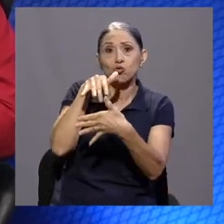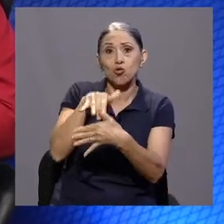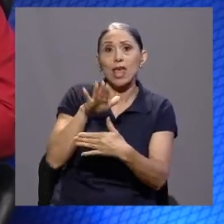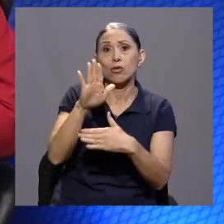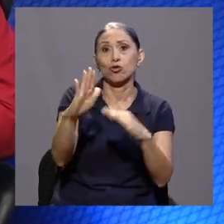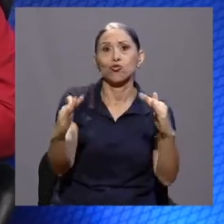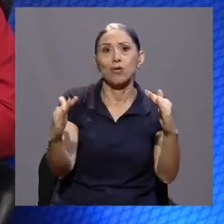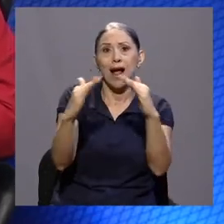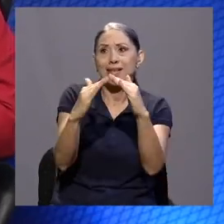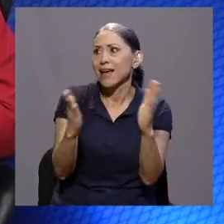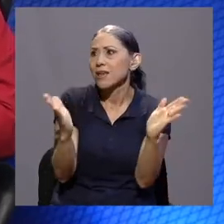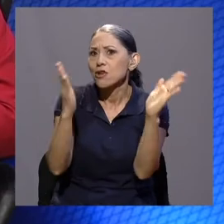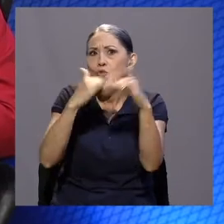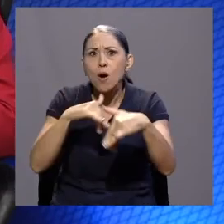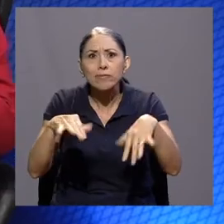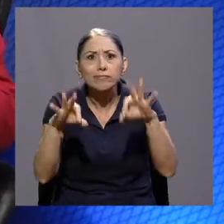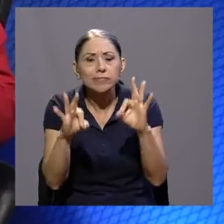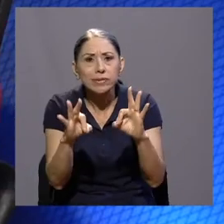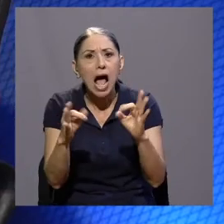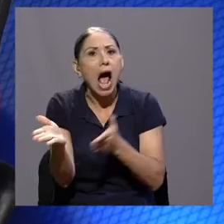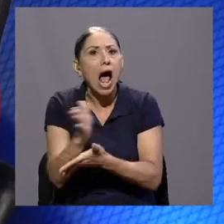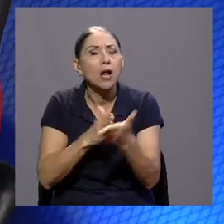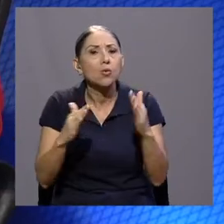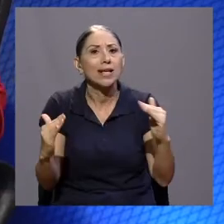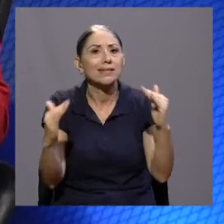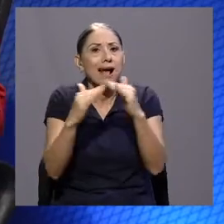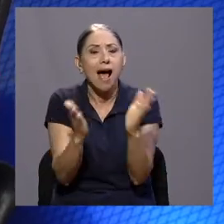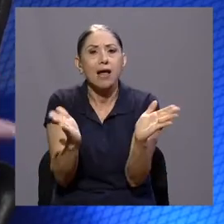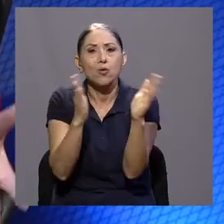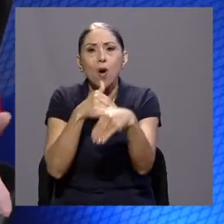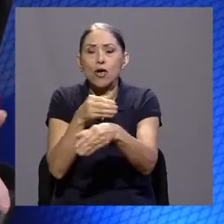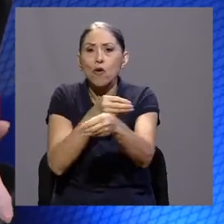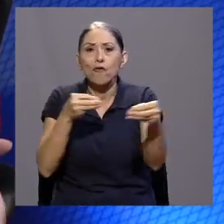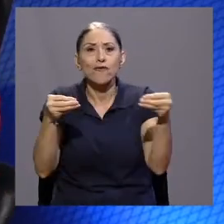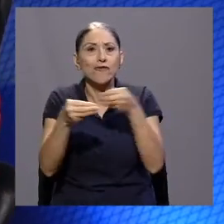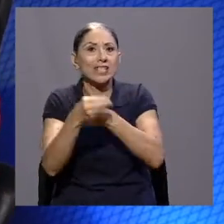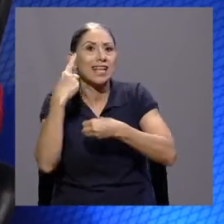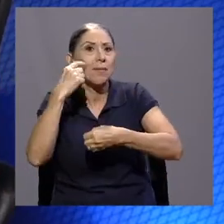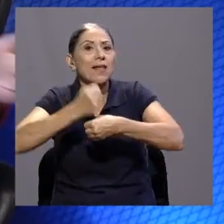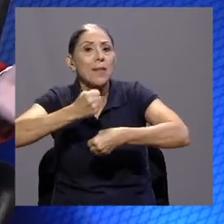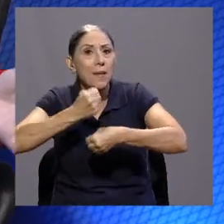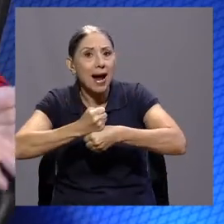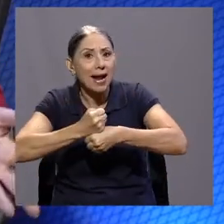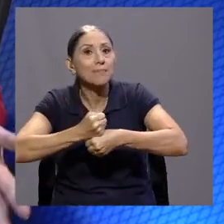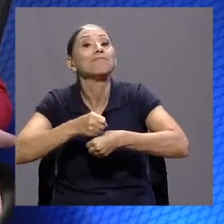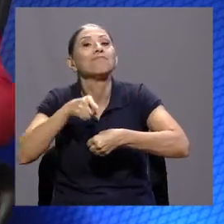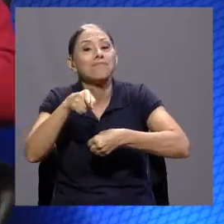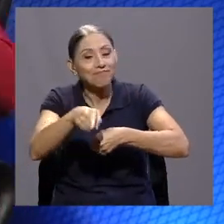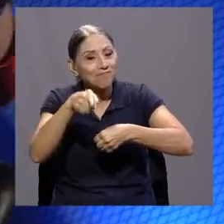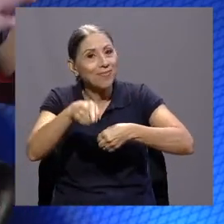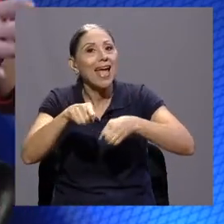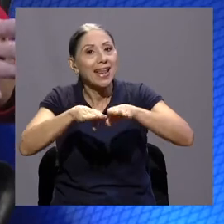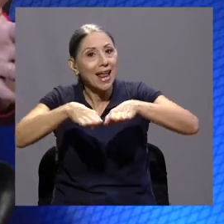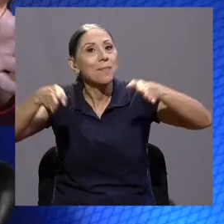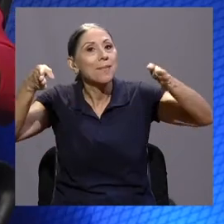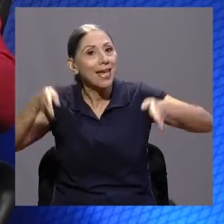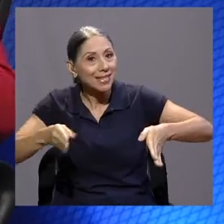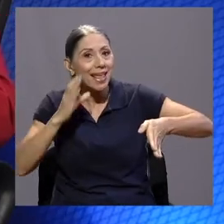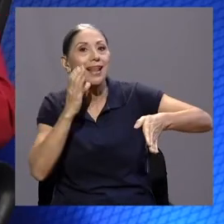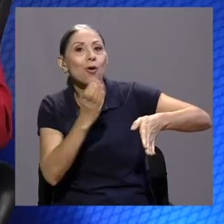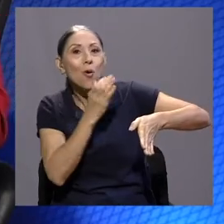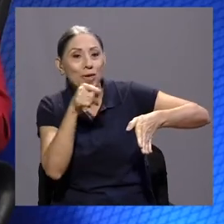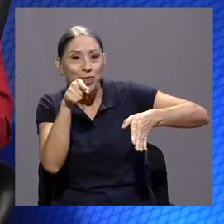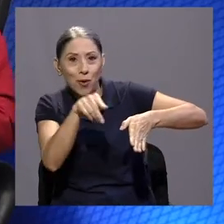espacio, hay casas, por ejemplo, que no tienen una oficina específica para trabajar, sino es en la misma mesa del comedor antes de desayunar,